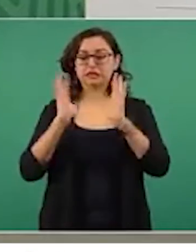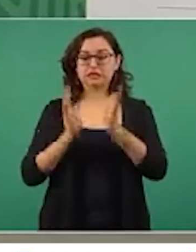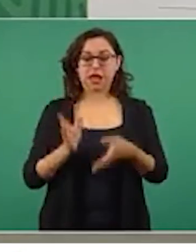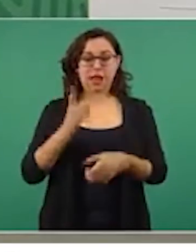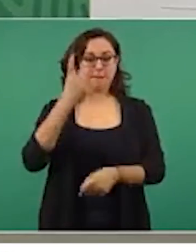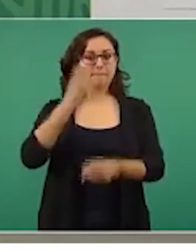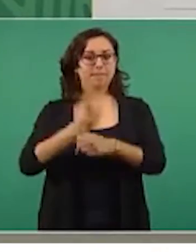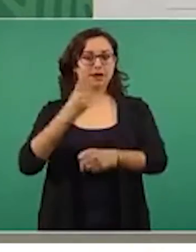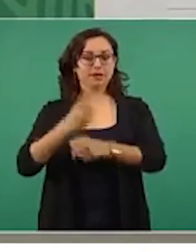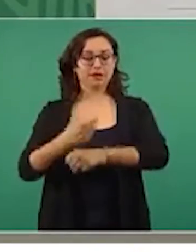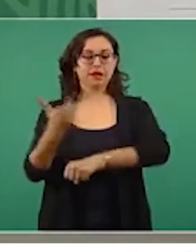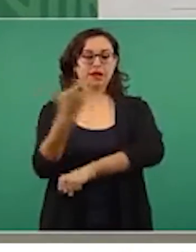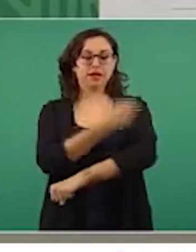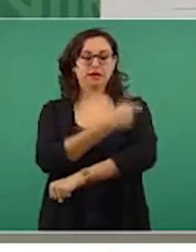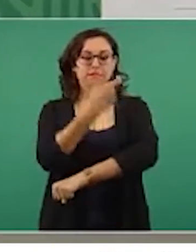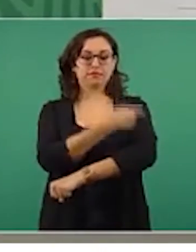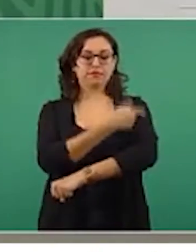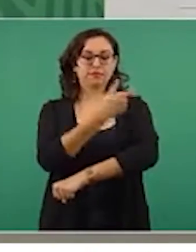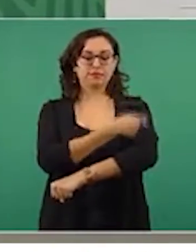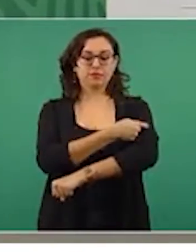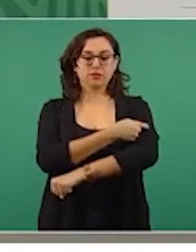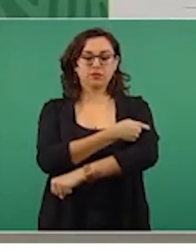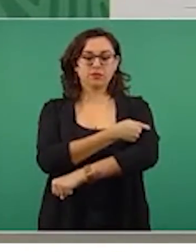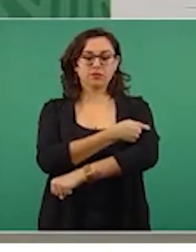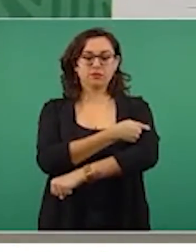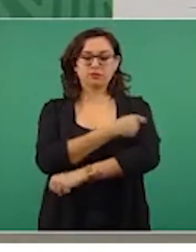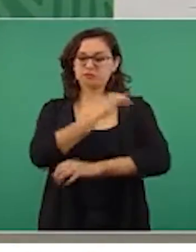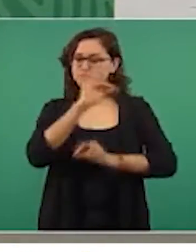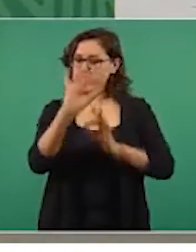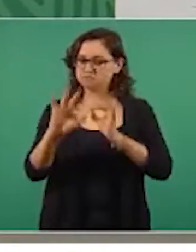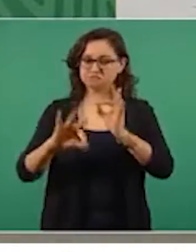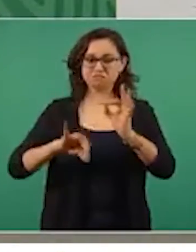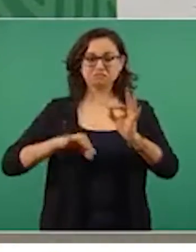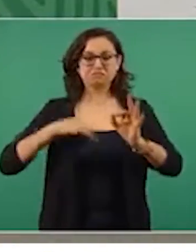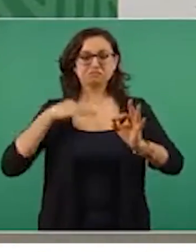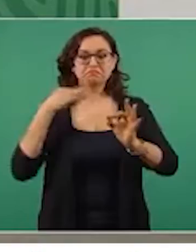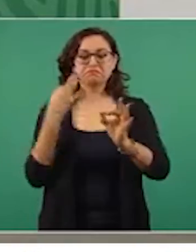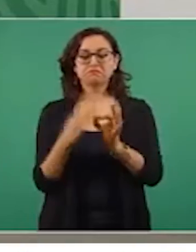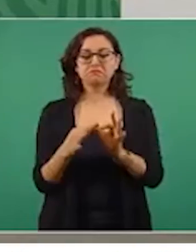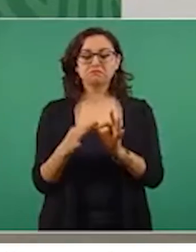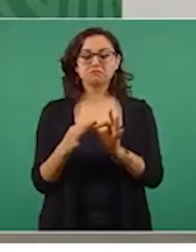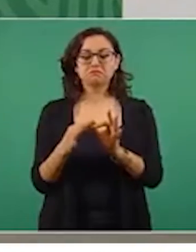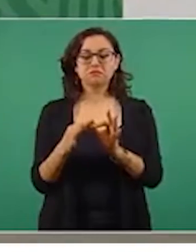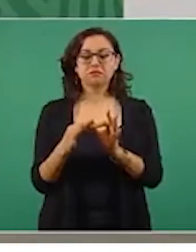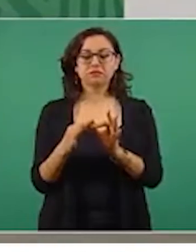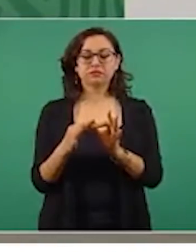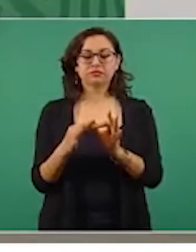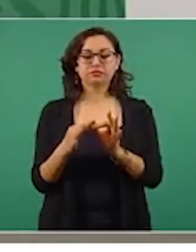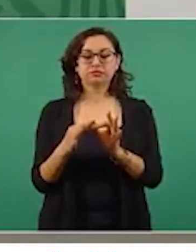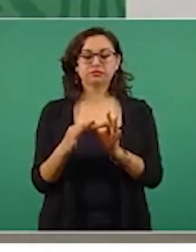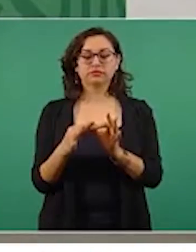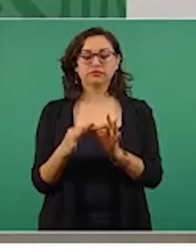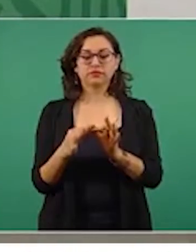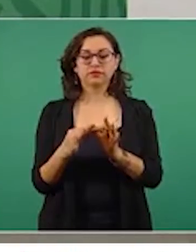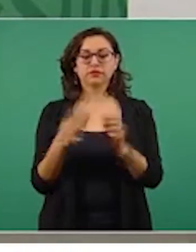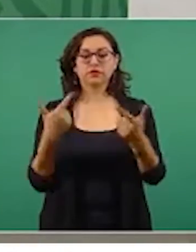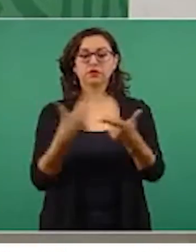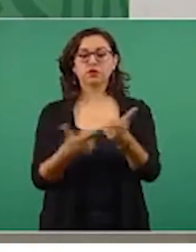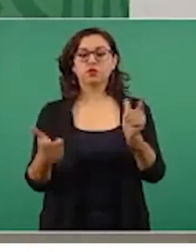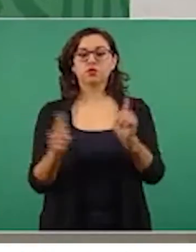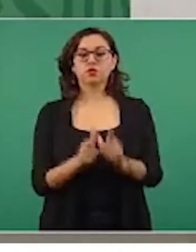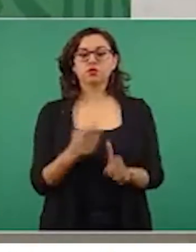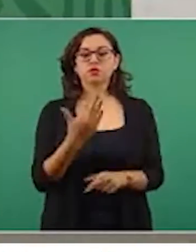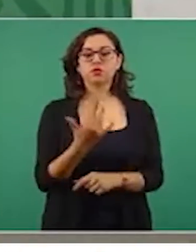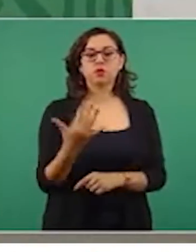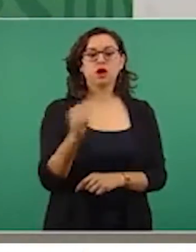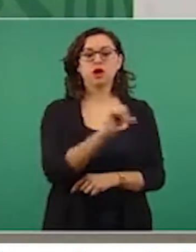de cincuenta a cincuenta